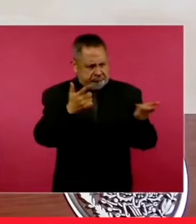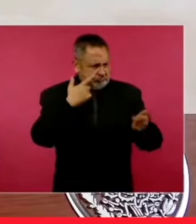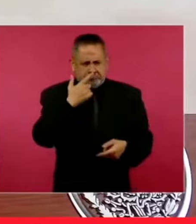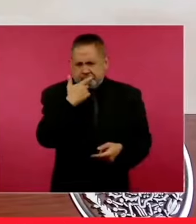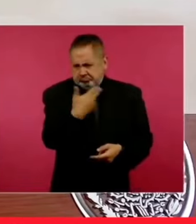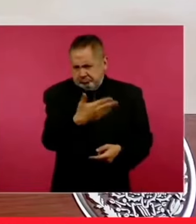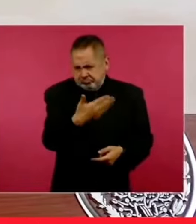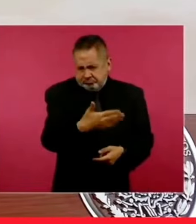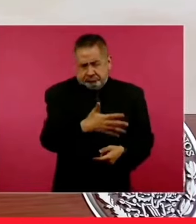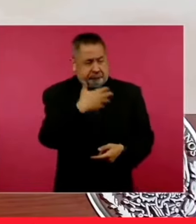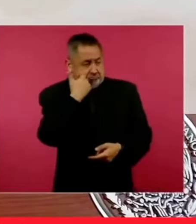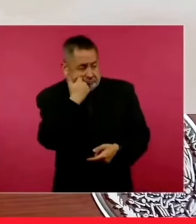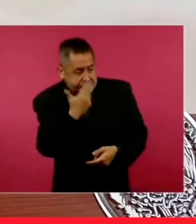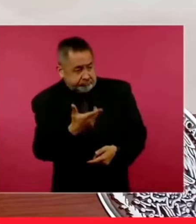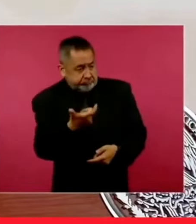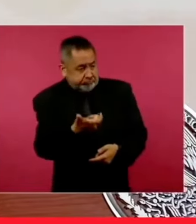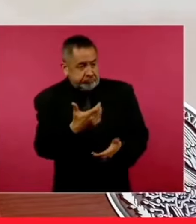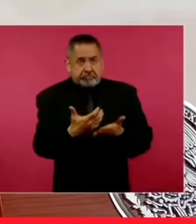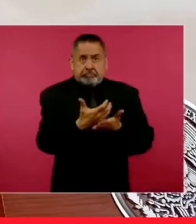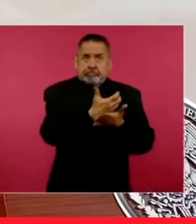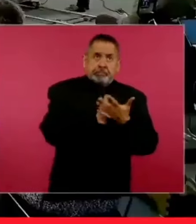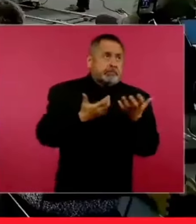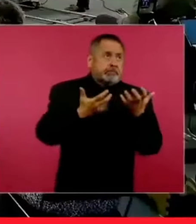que ambicione,